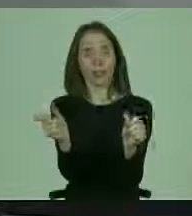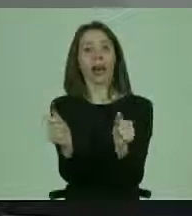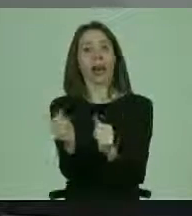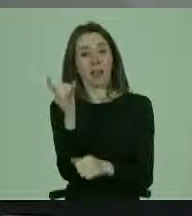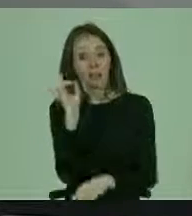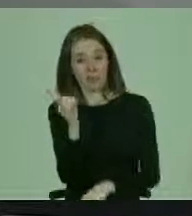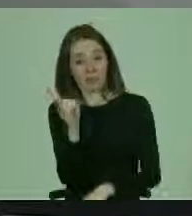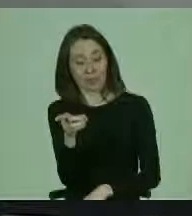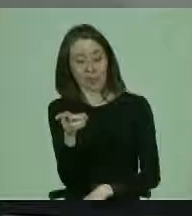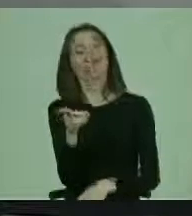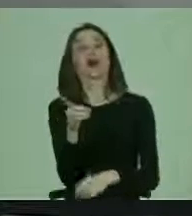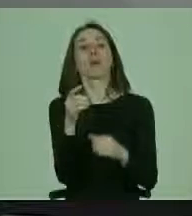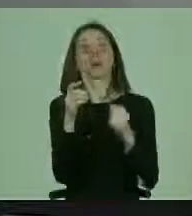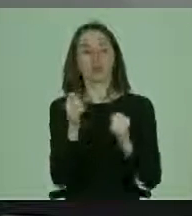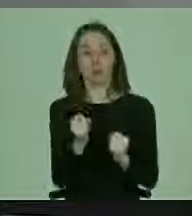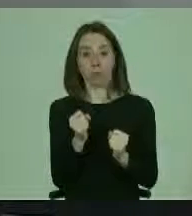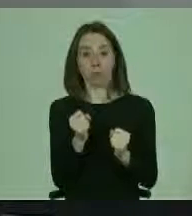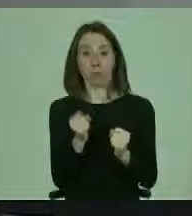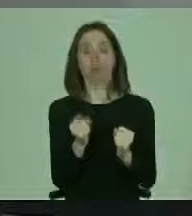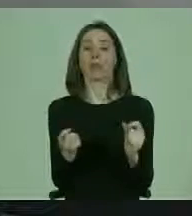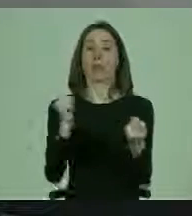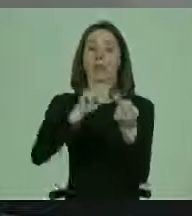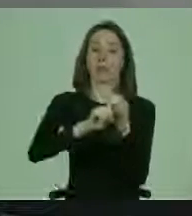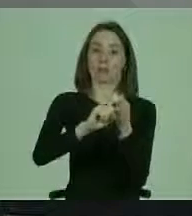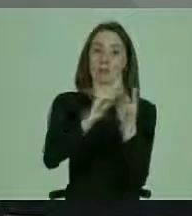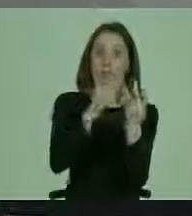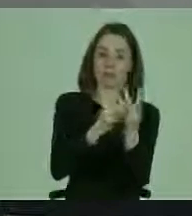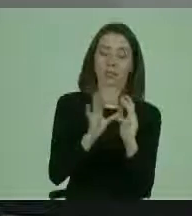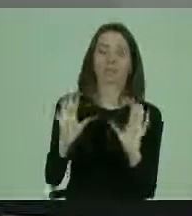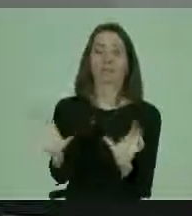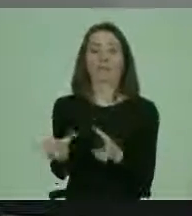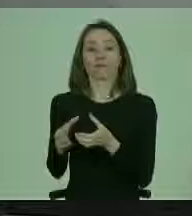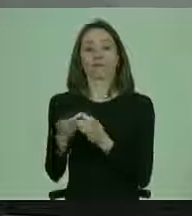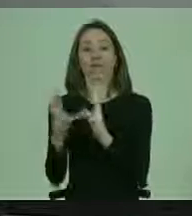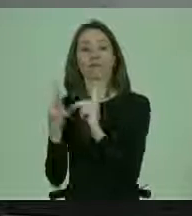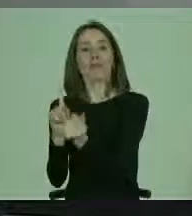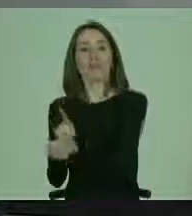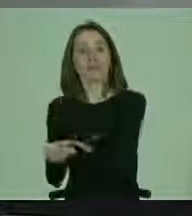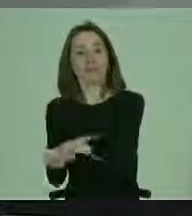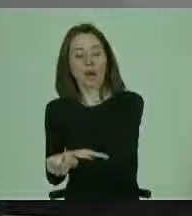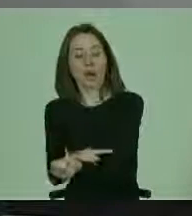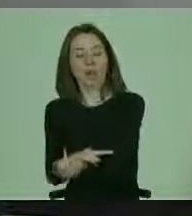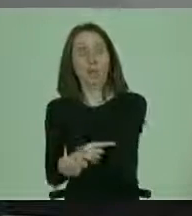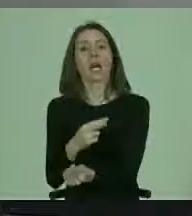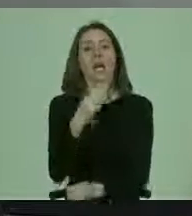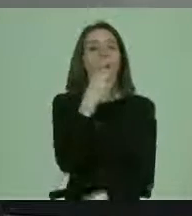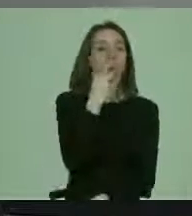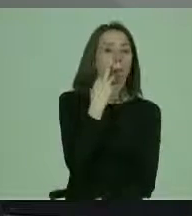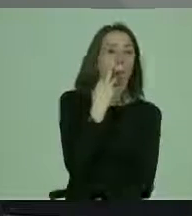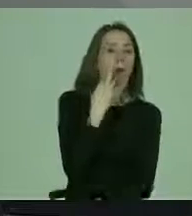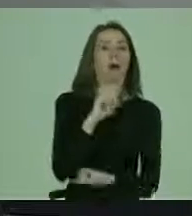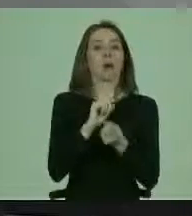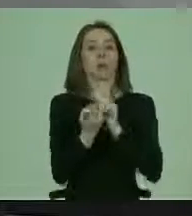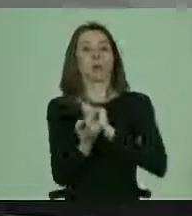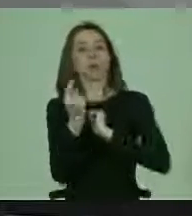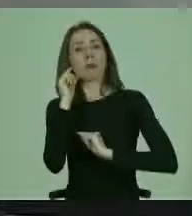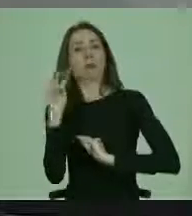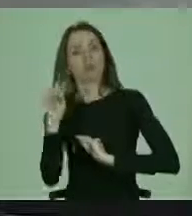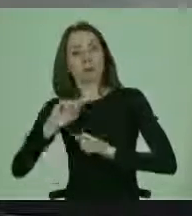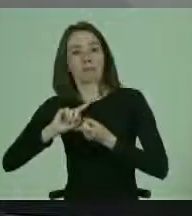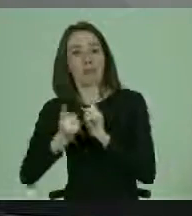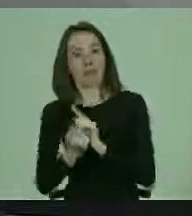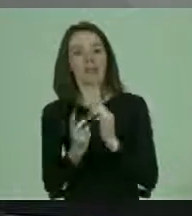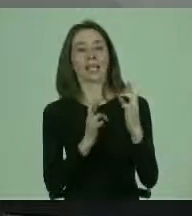puedan tener acceso al matrimonio, a la formación de familia, a la paternidad y maternidad y a las